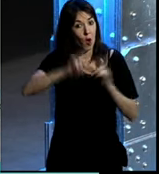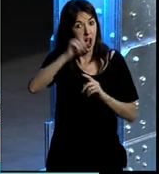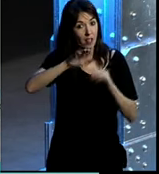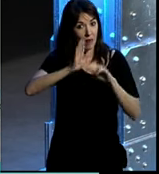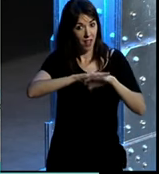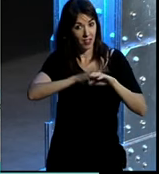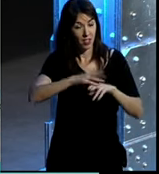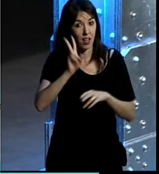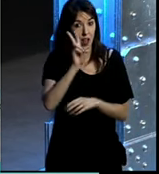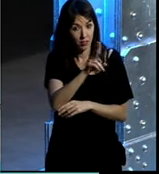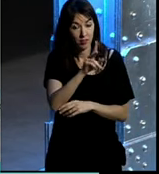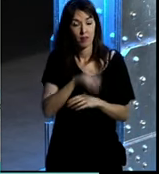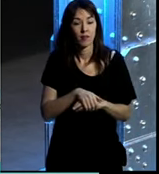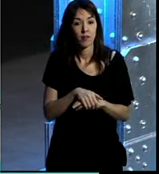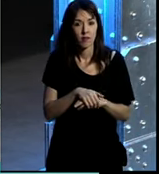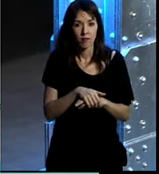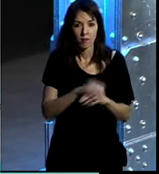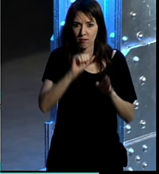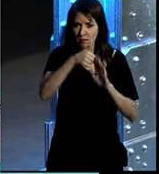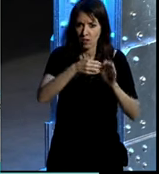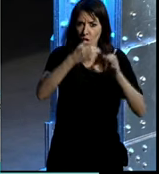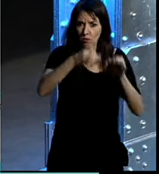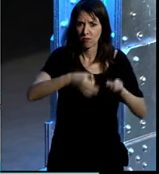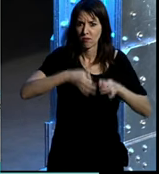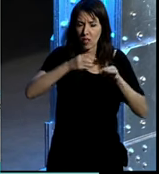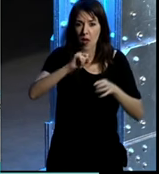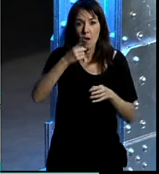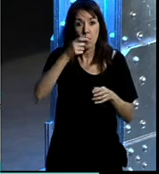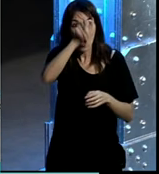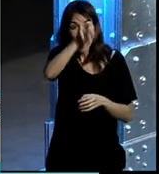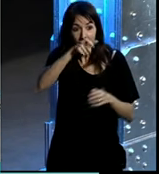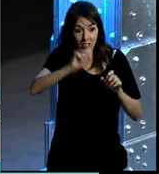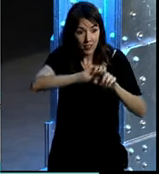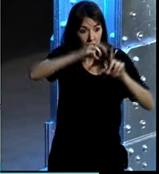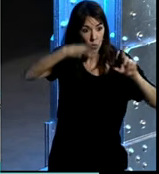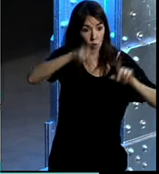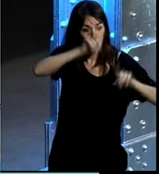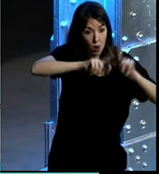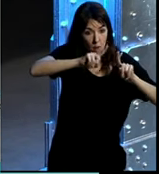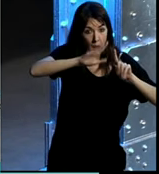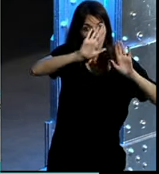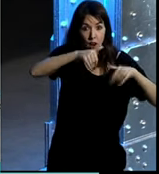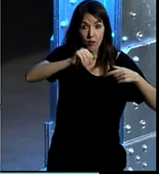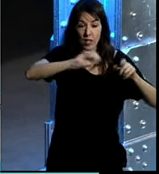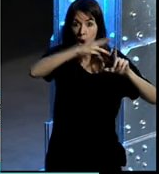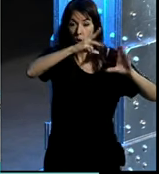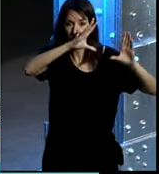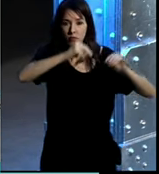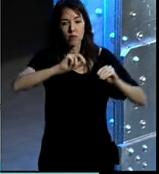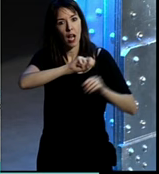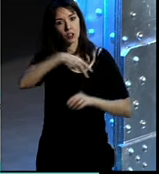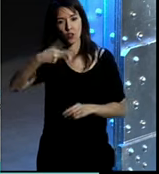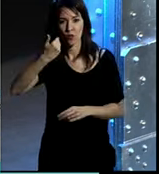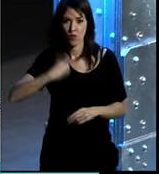de la izquierda pues el patrón fundamental es que la gente que entra con un problema afortunadamente suele salir con un problema resuelto